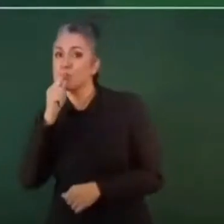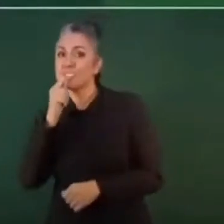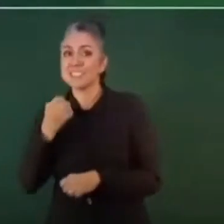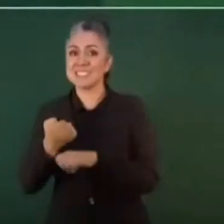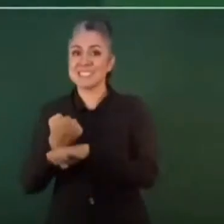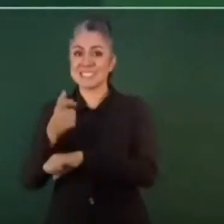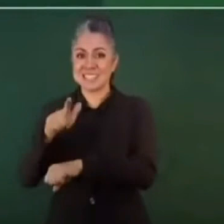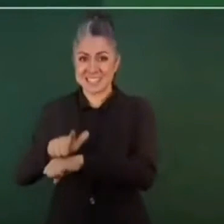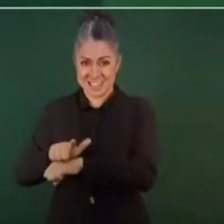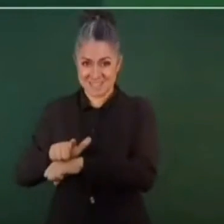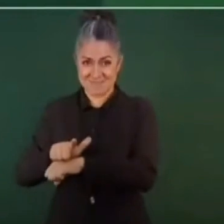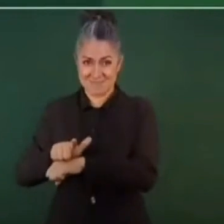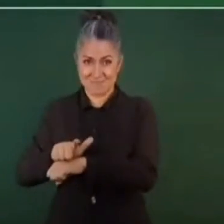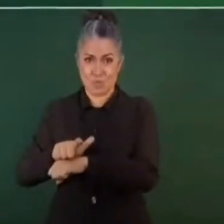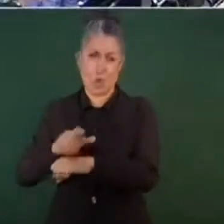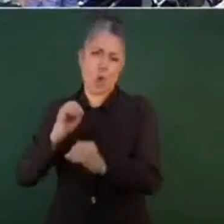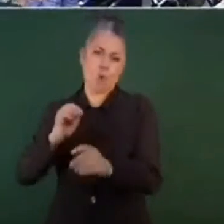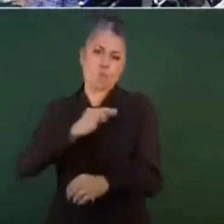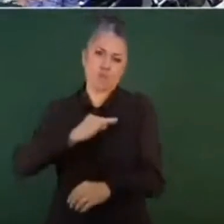policías municipales